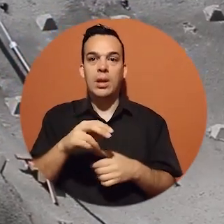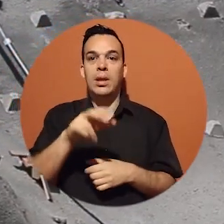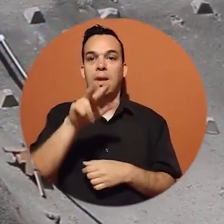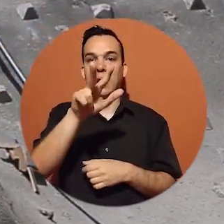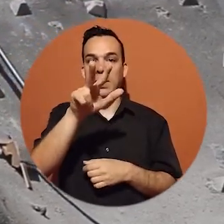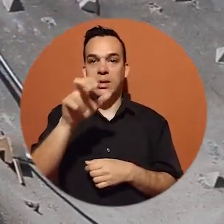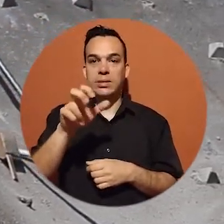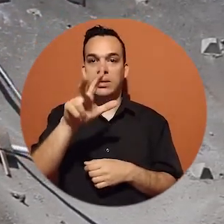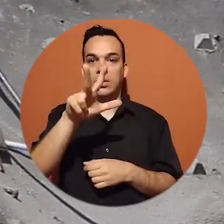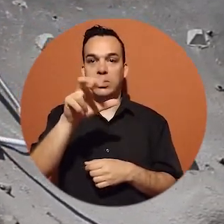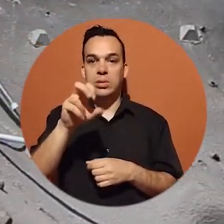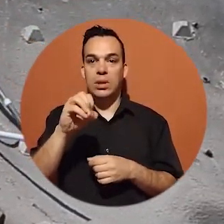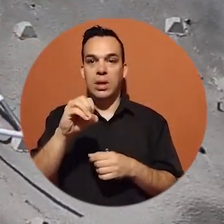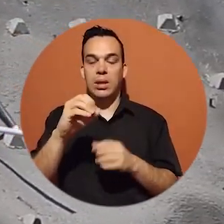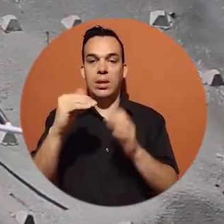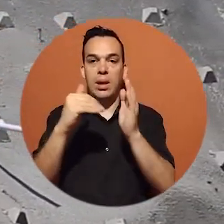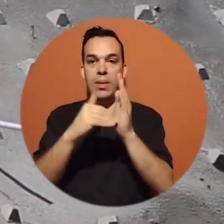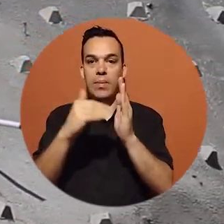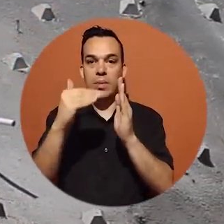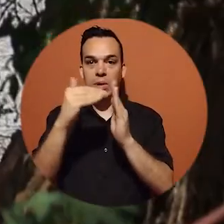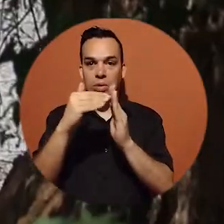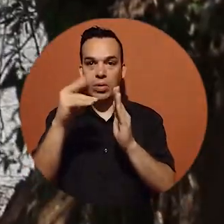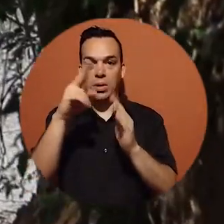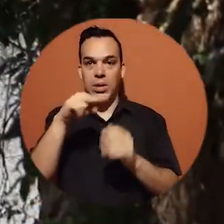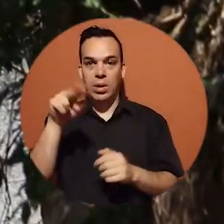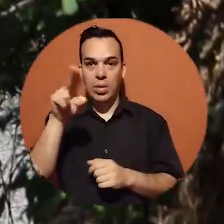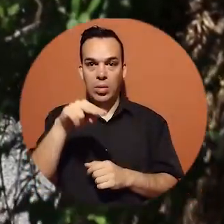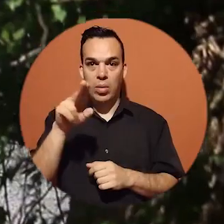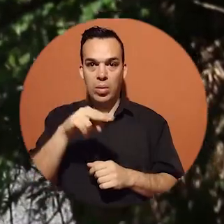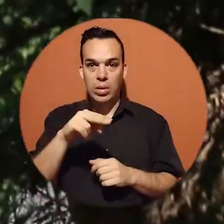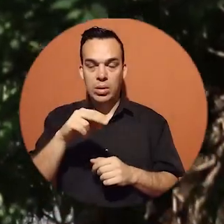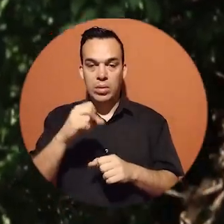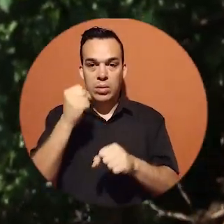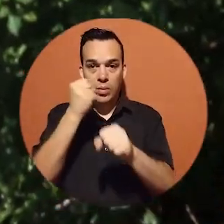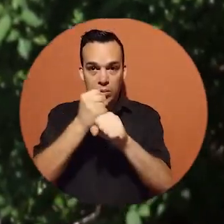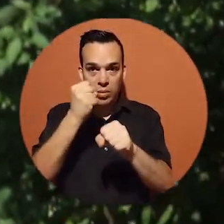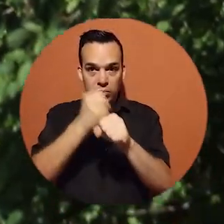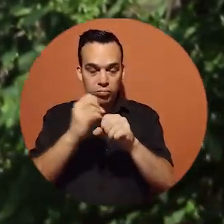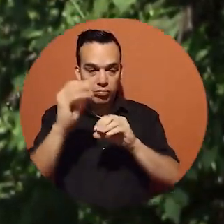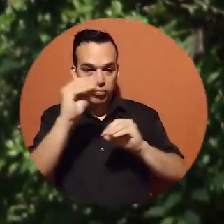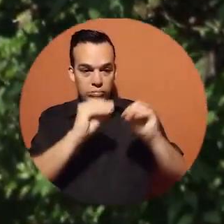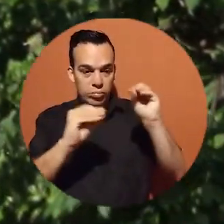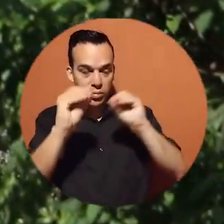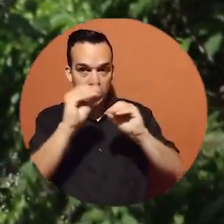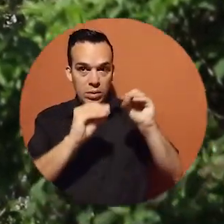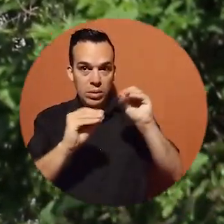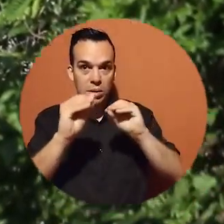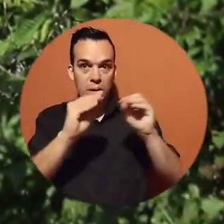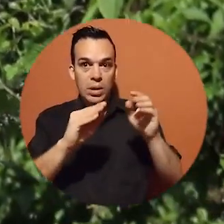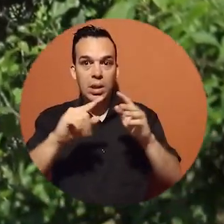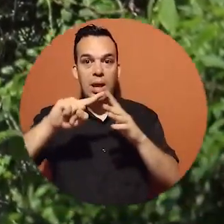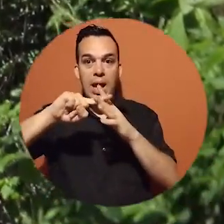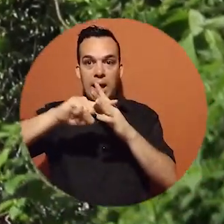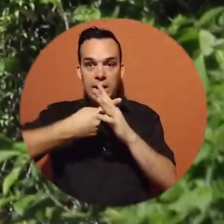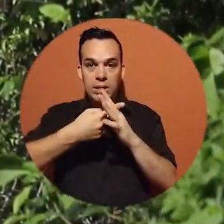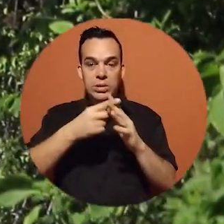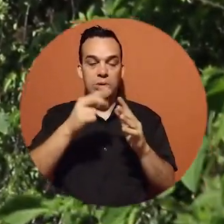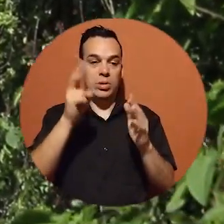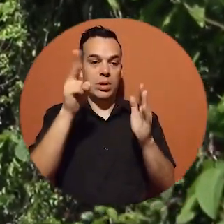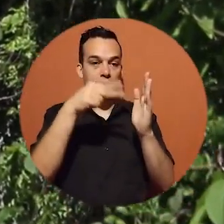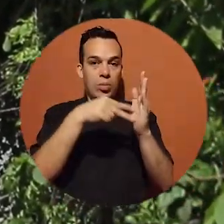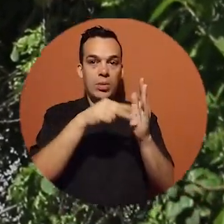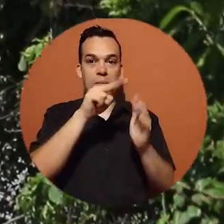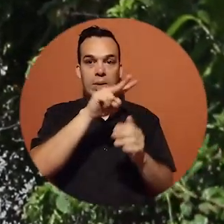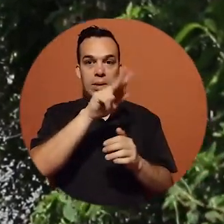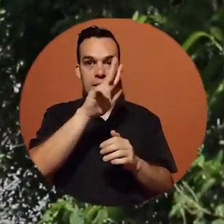resultó ser aproximadamente de 330 millones de colones, donde se empezó a realizar en lo que fue inicios del año